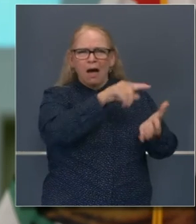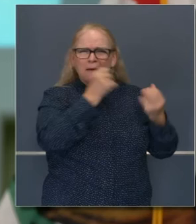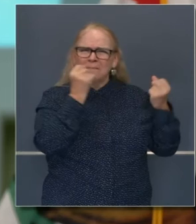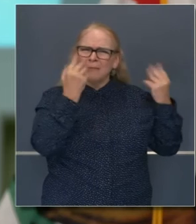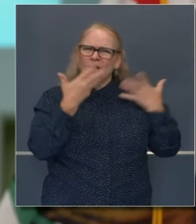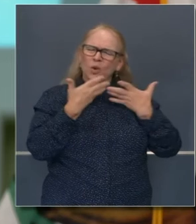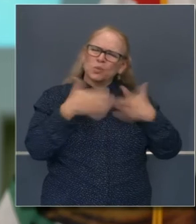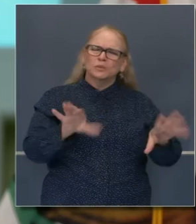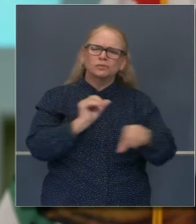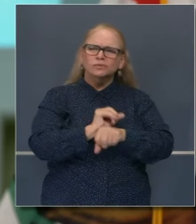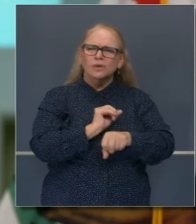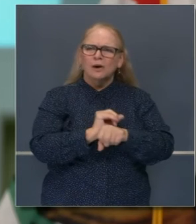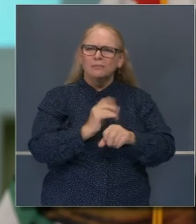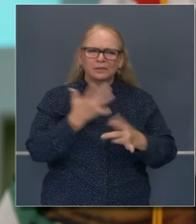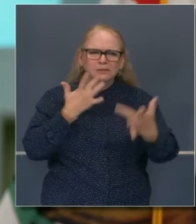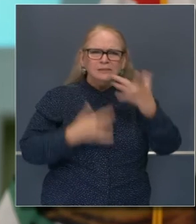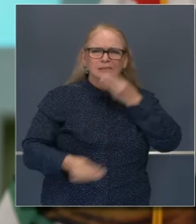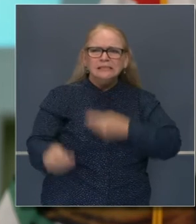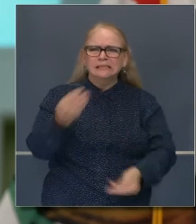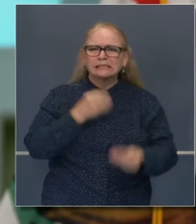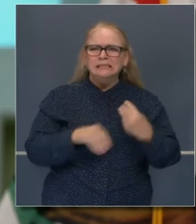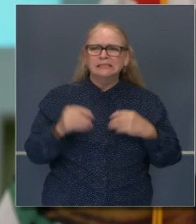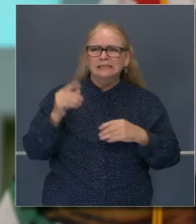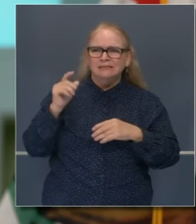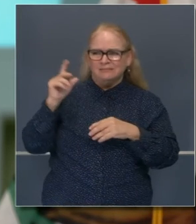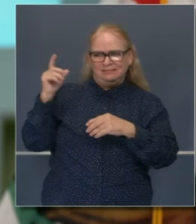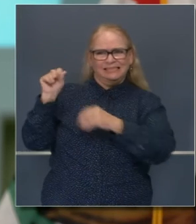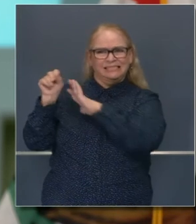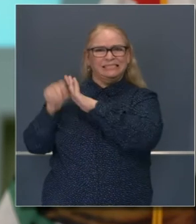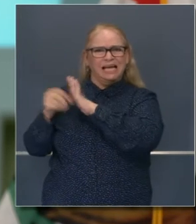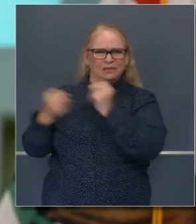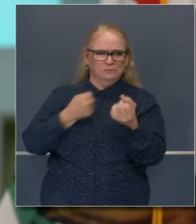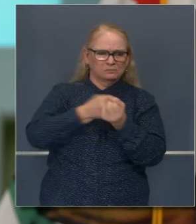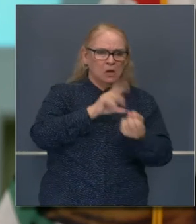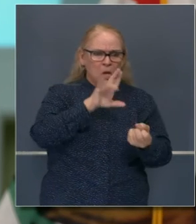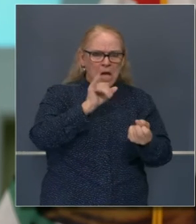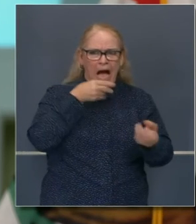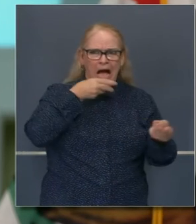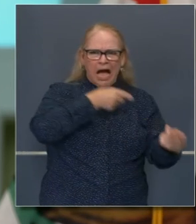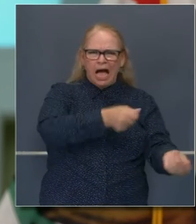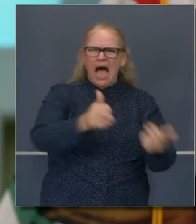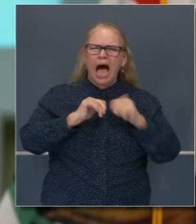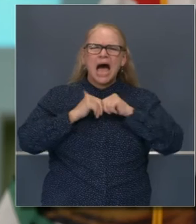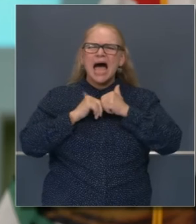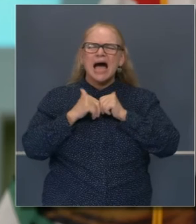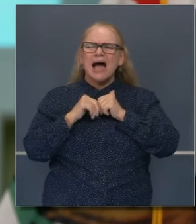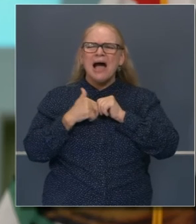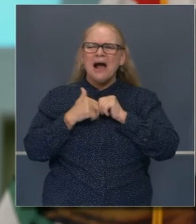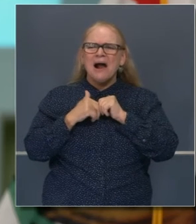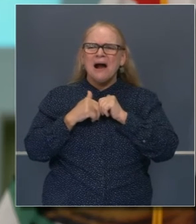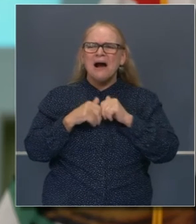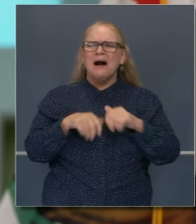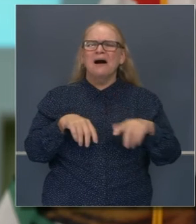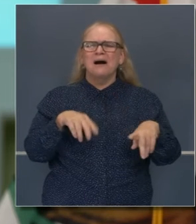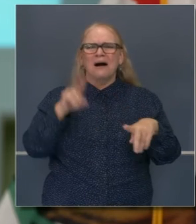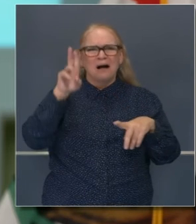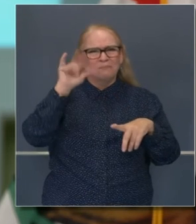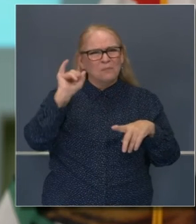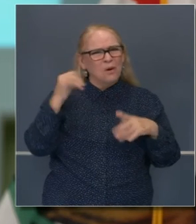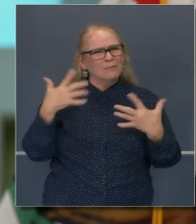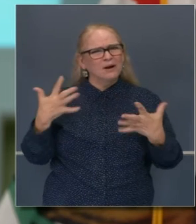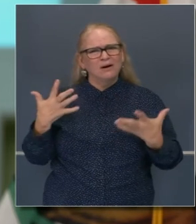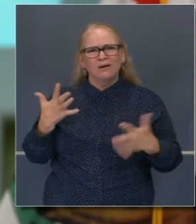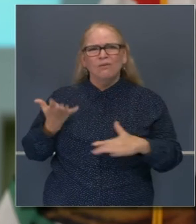estas personas que pierden a su empleo? Ayudando a estas personas, precisamente estoy hablando de un